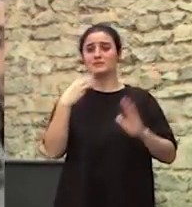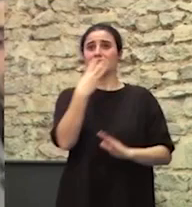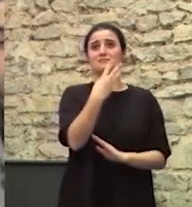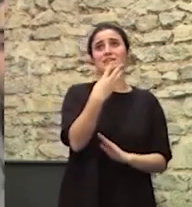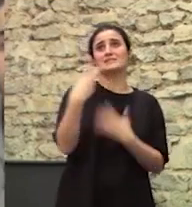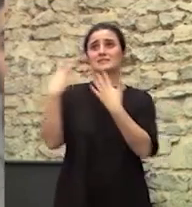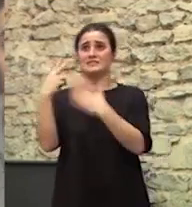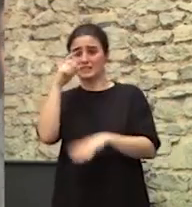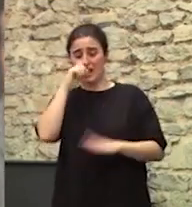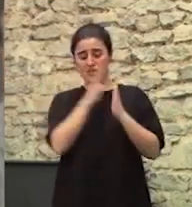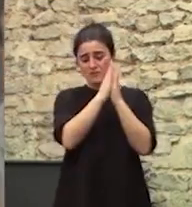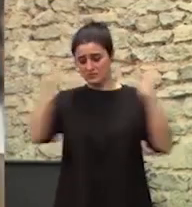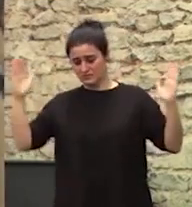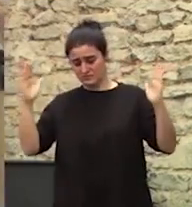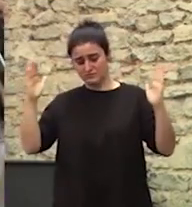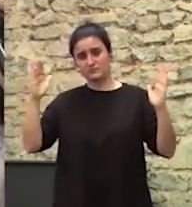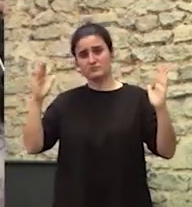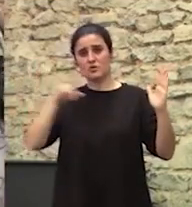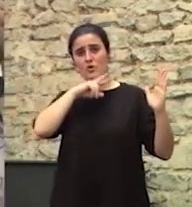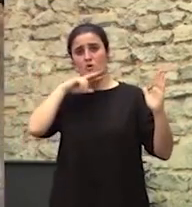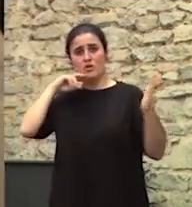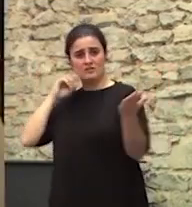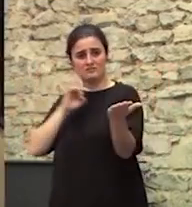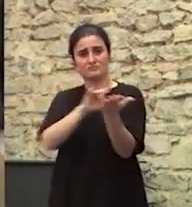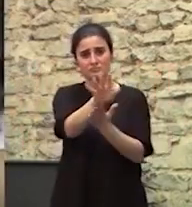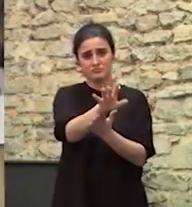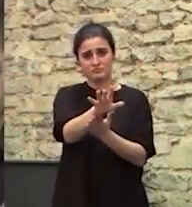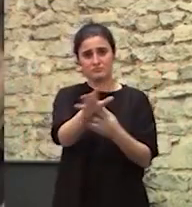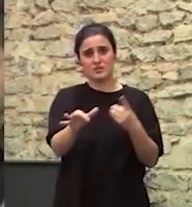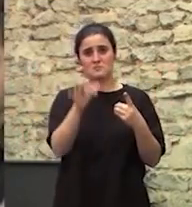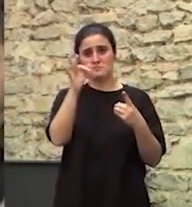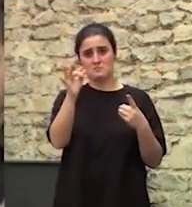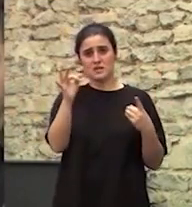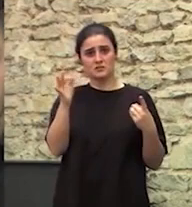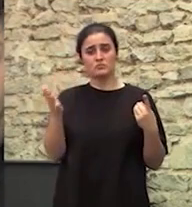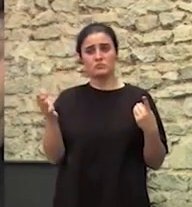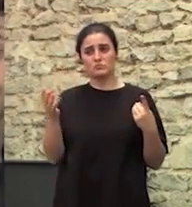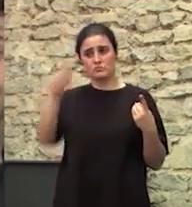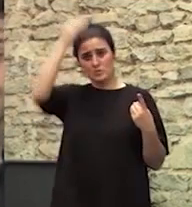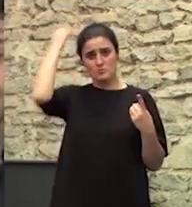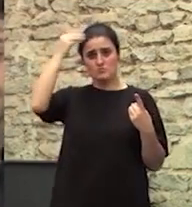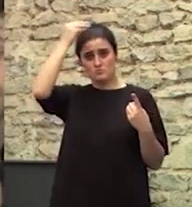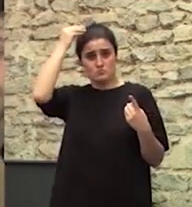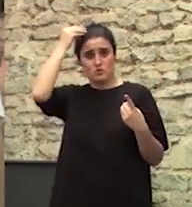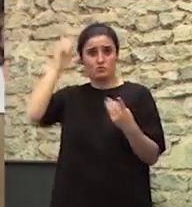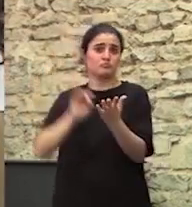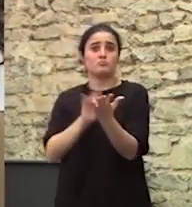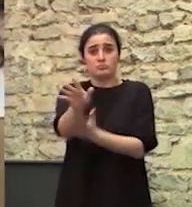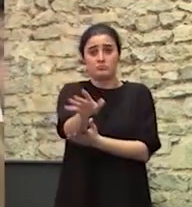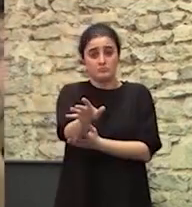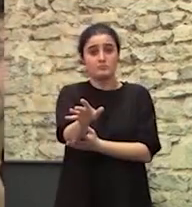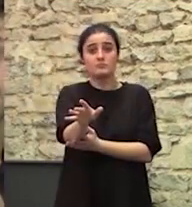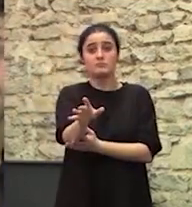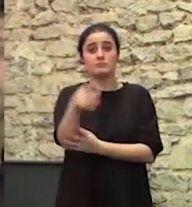siete años Con la expulsión de los judíos Y con la expulsión de los moriscos